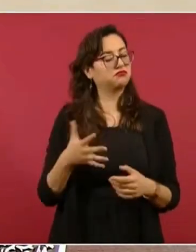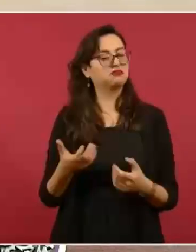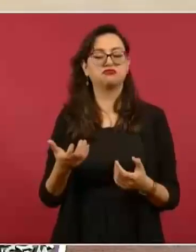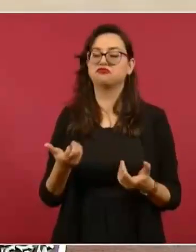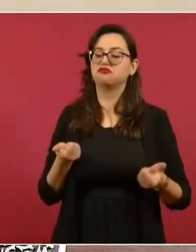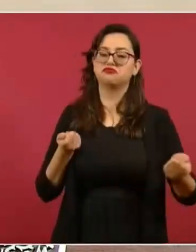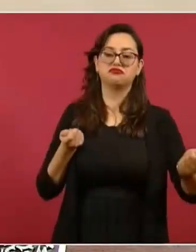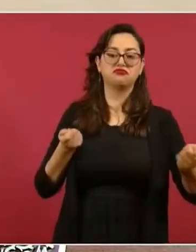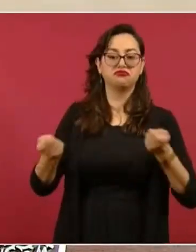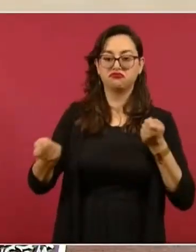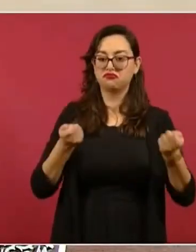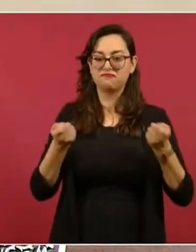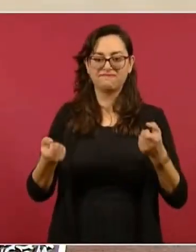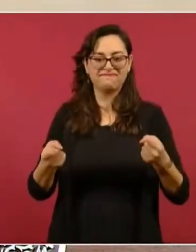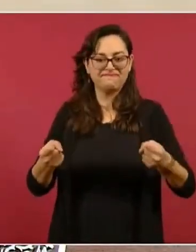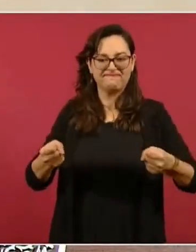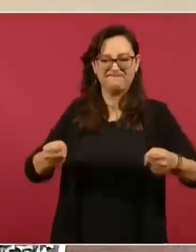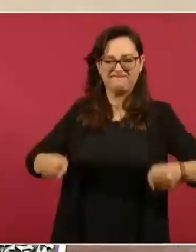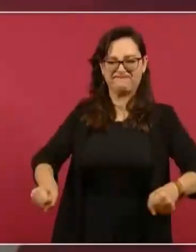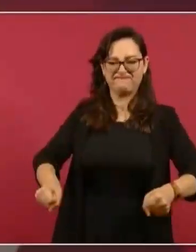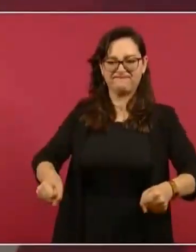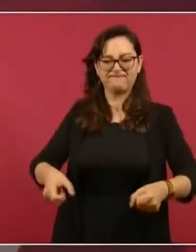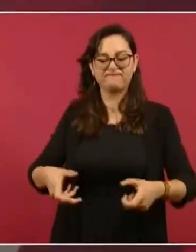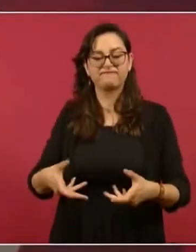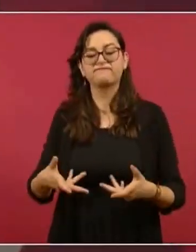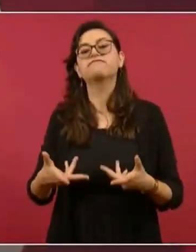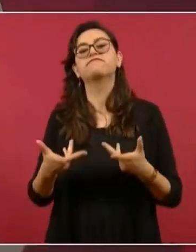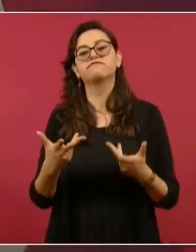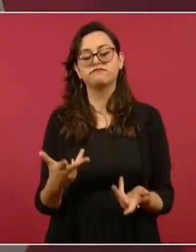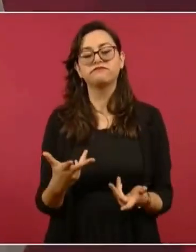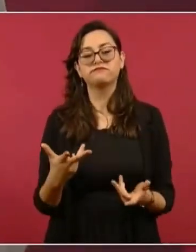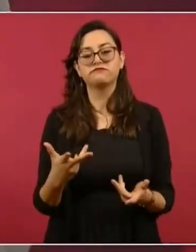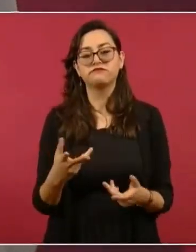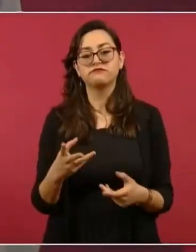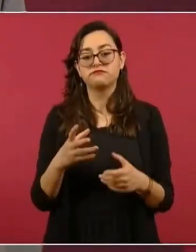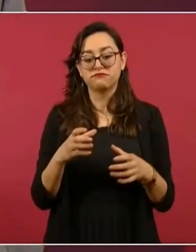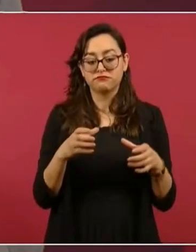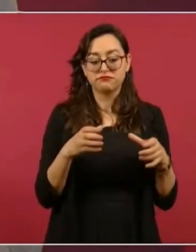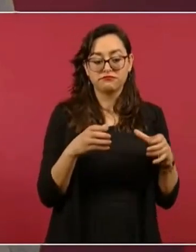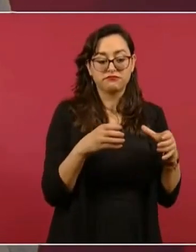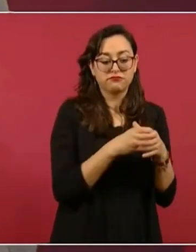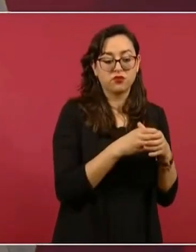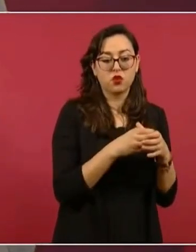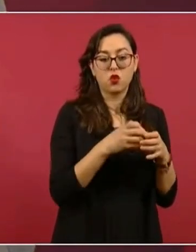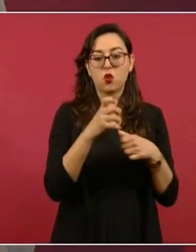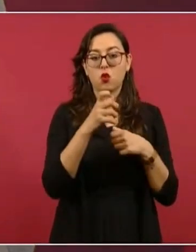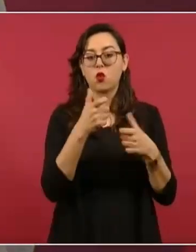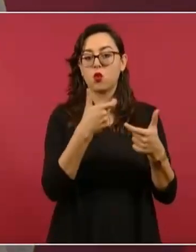el beneficio de minorías